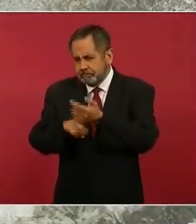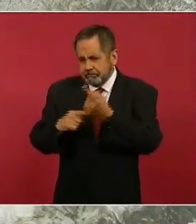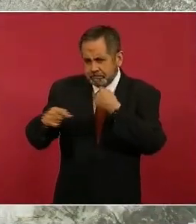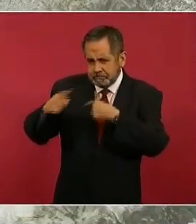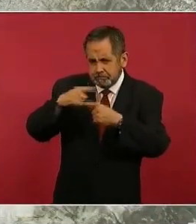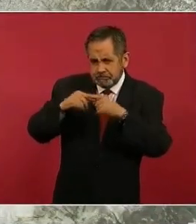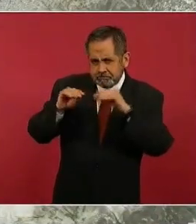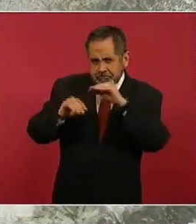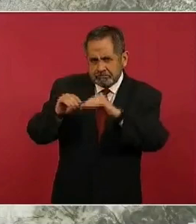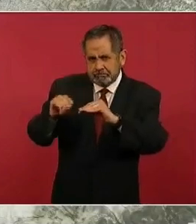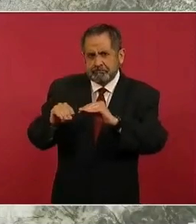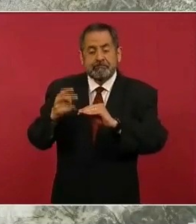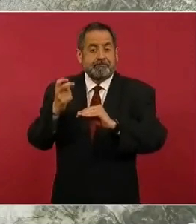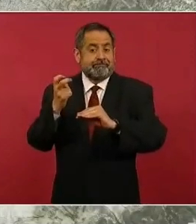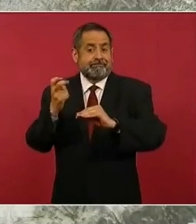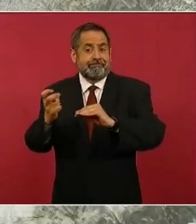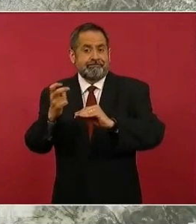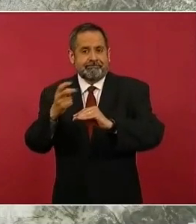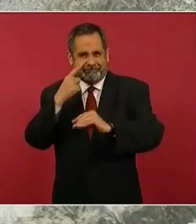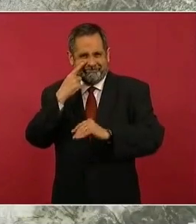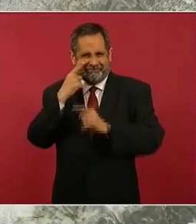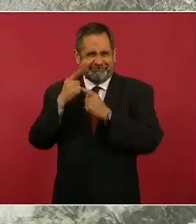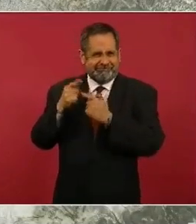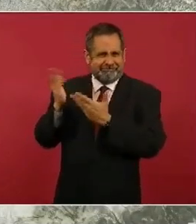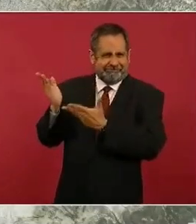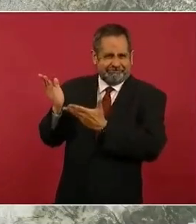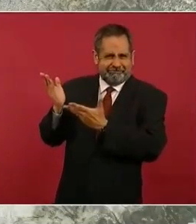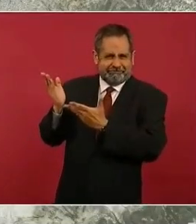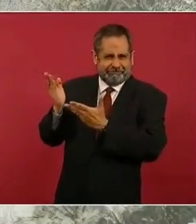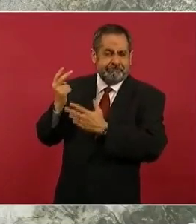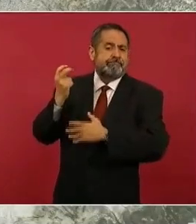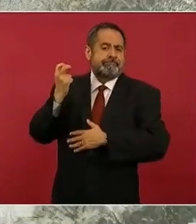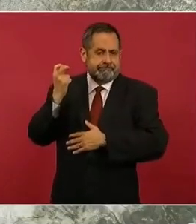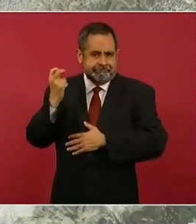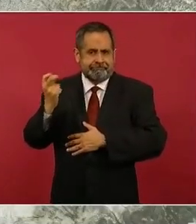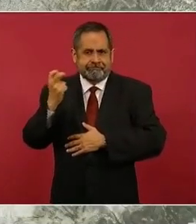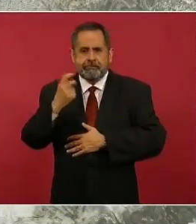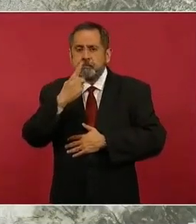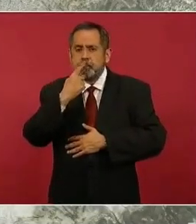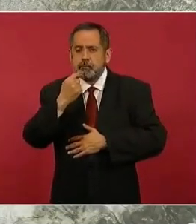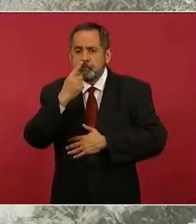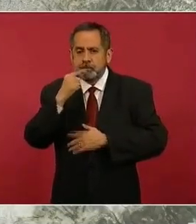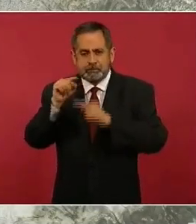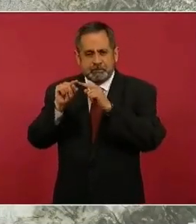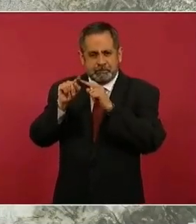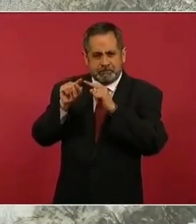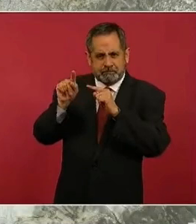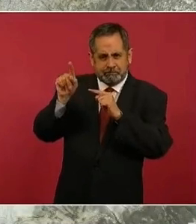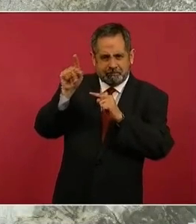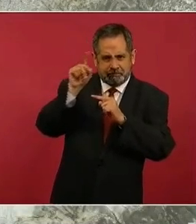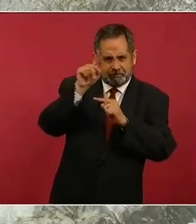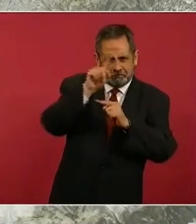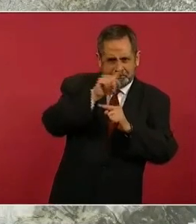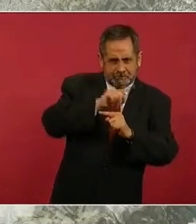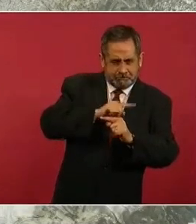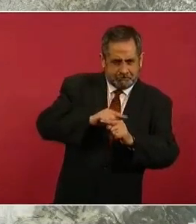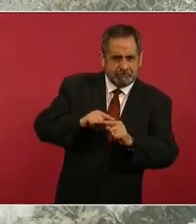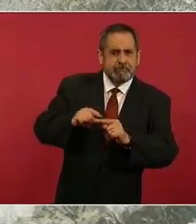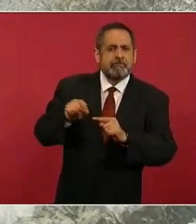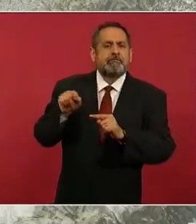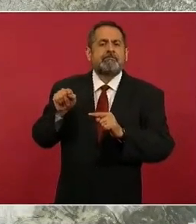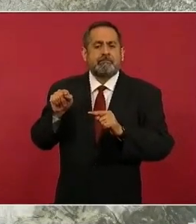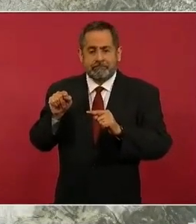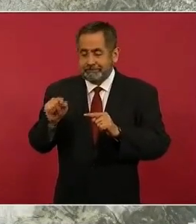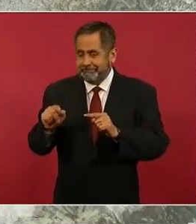la CONAMP, que más o menos es lo que se observa en esta imagen y es lo que está marcado, delineado en rojo, lo cual se vuelve un paso